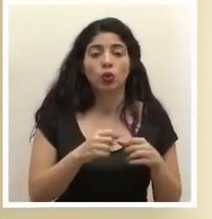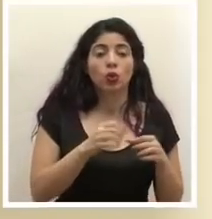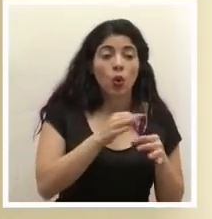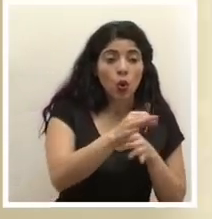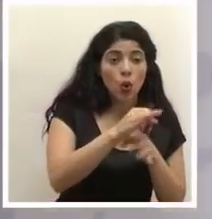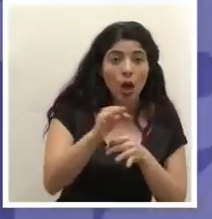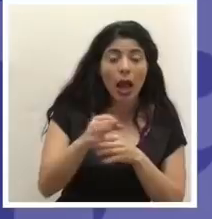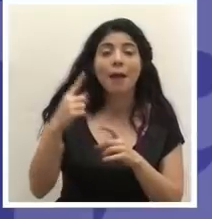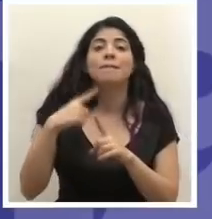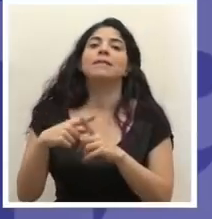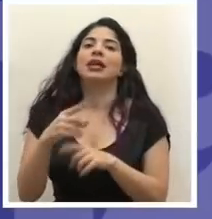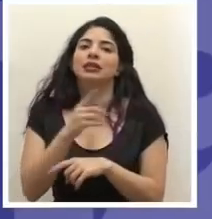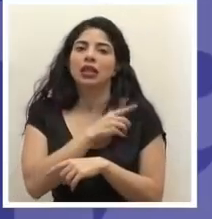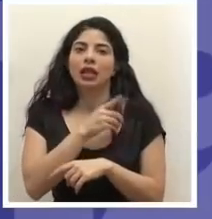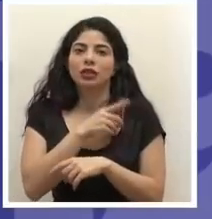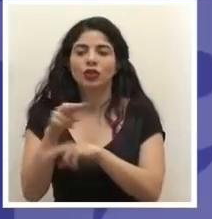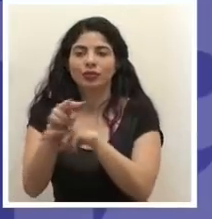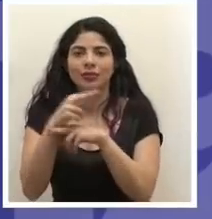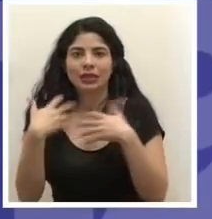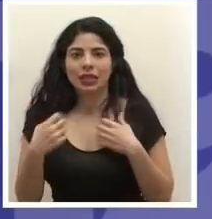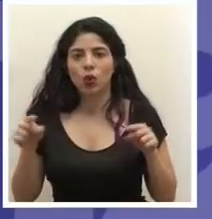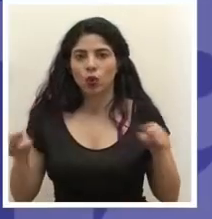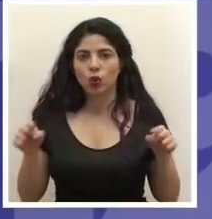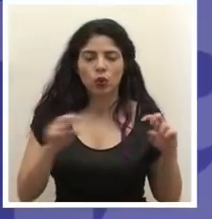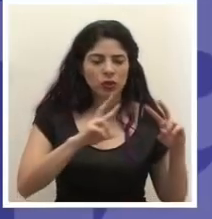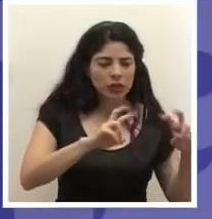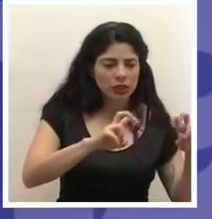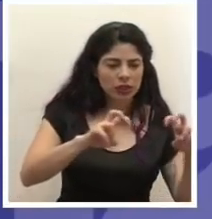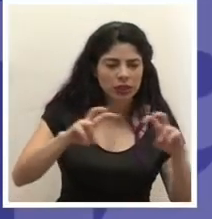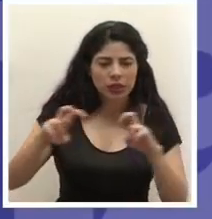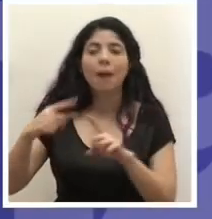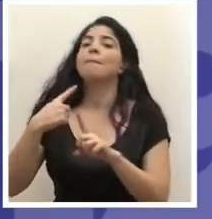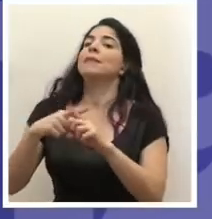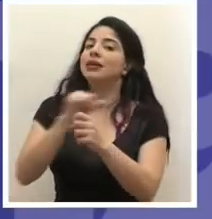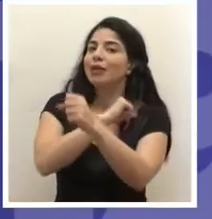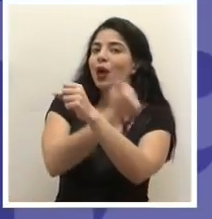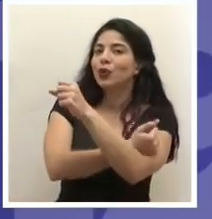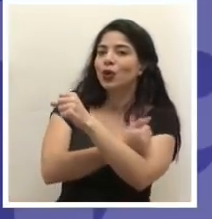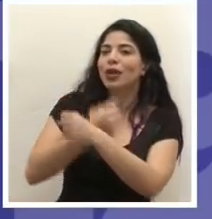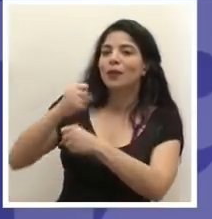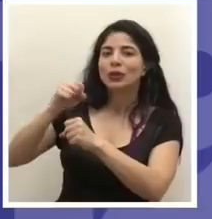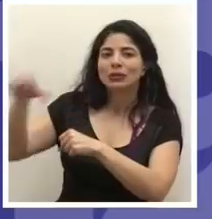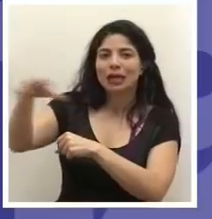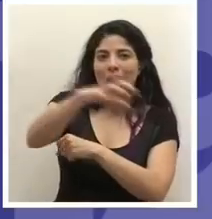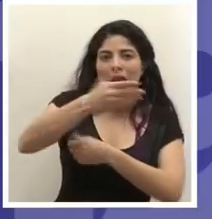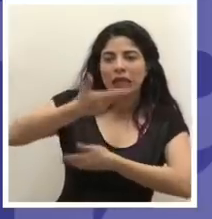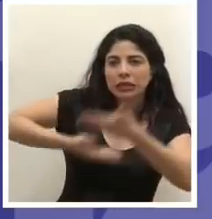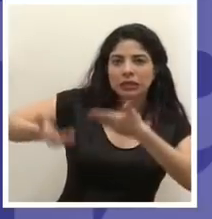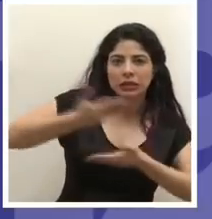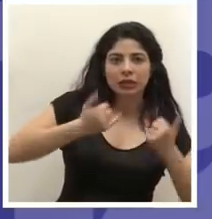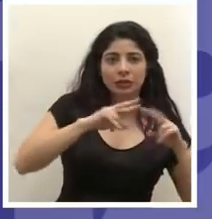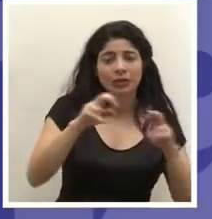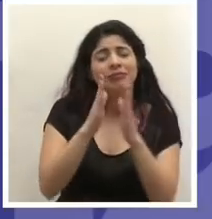como de la Dirección de Vigilancia de la Salud y además con las autoridades locales también. Así que, pues,